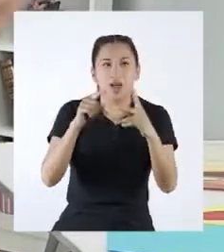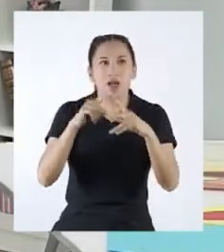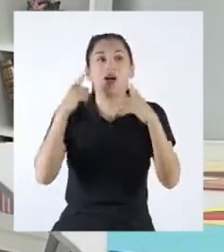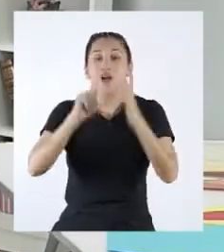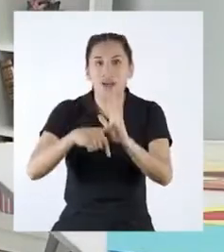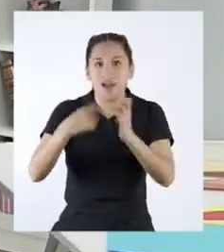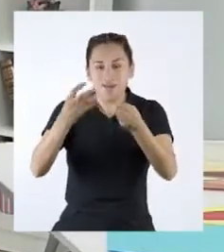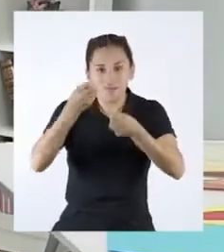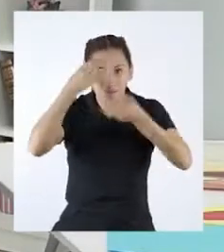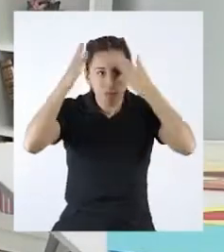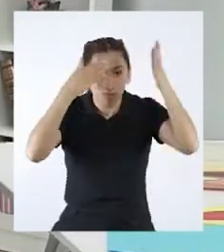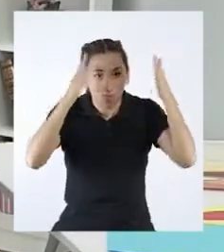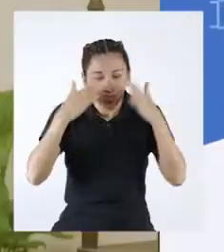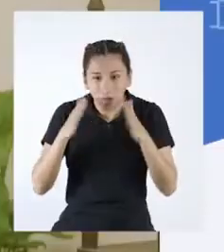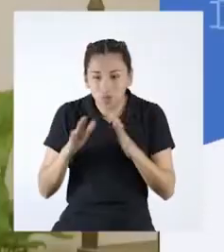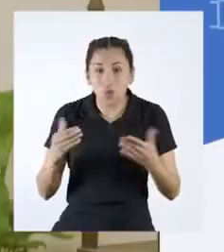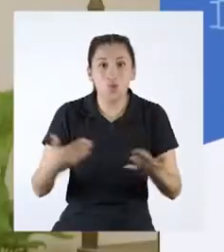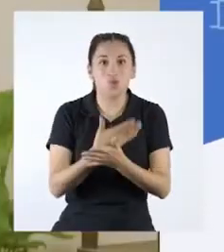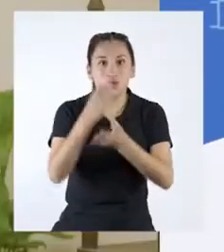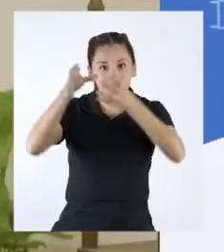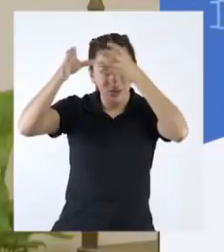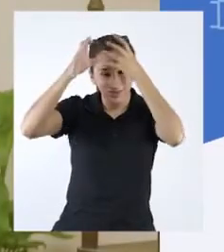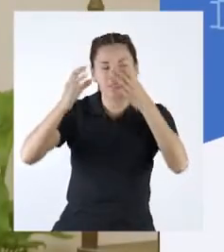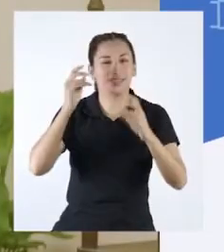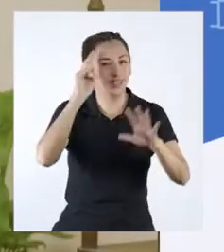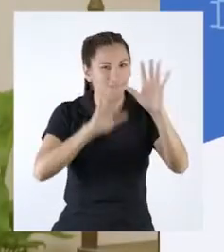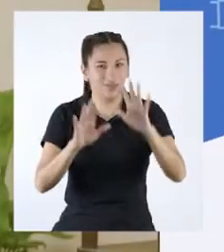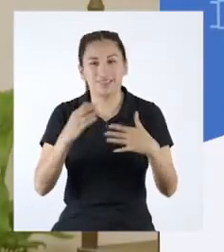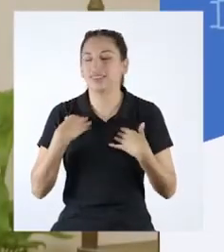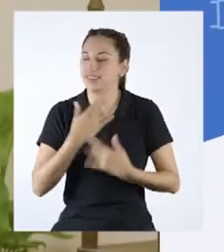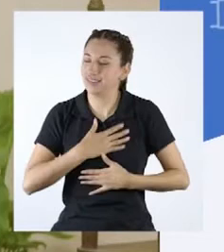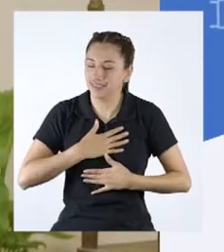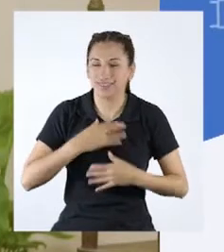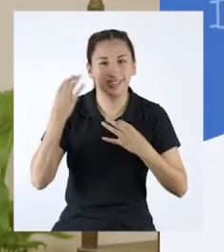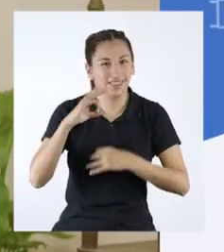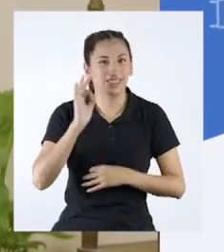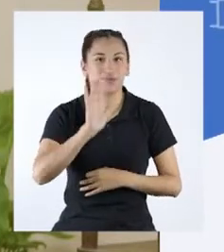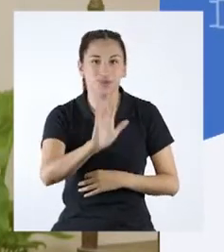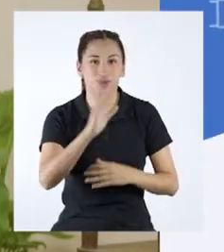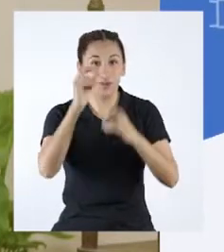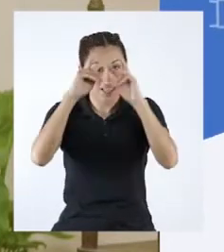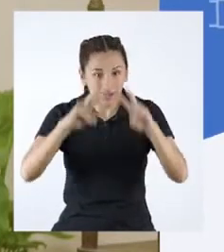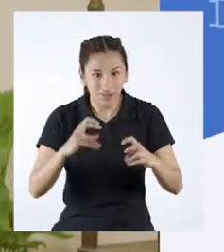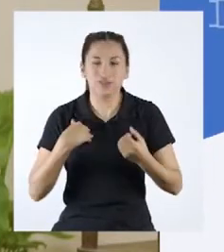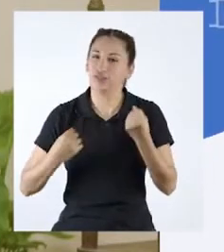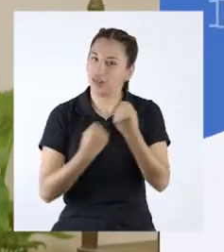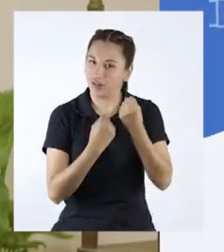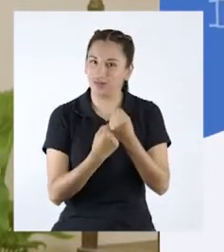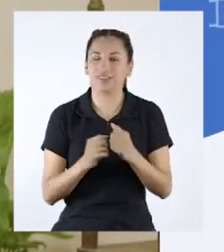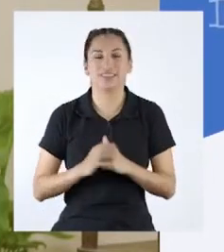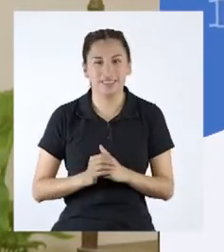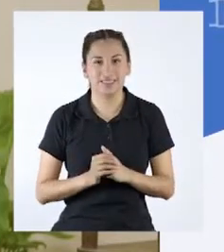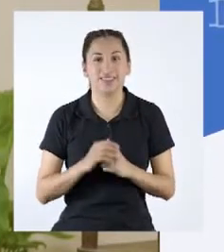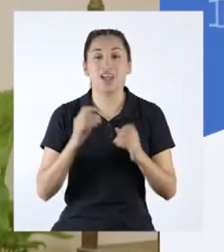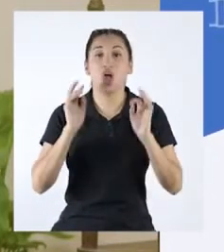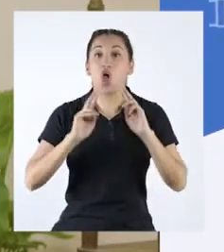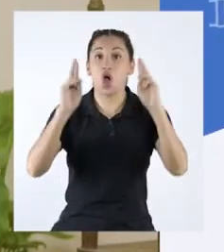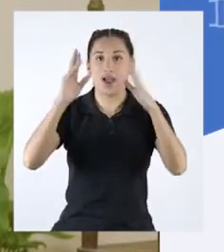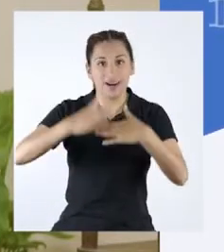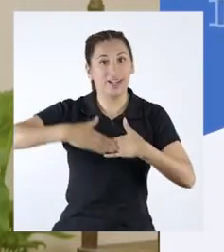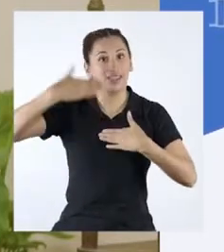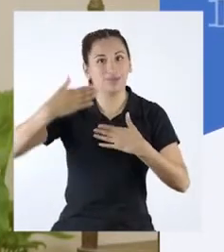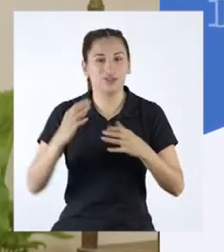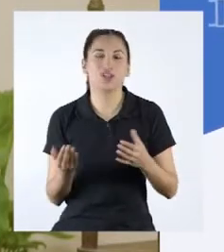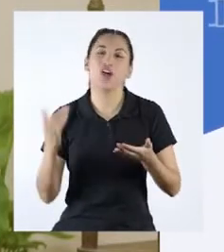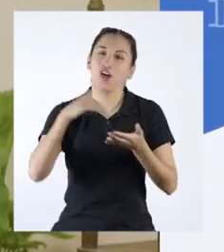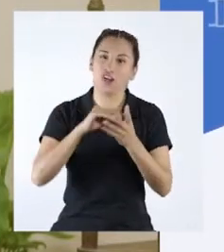preguntas y nuevos conocimientos. Como siempre, encantada de poder acompañarte en tus investigaciones, Yamile. Espero